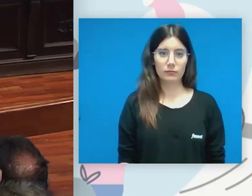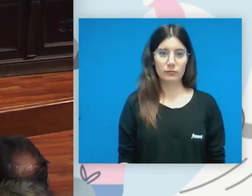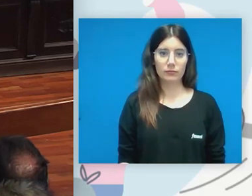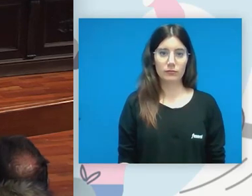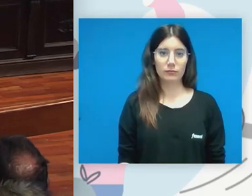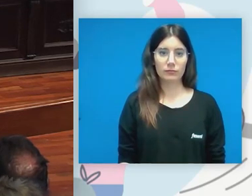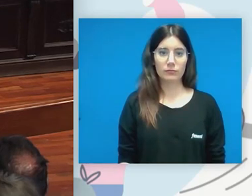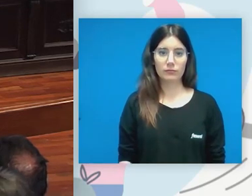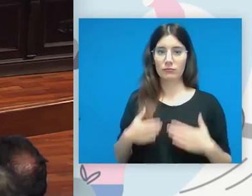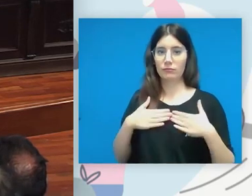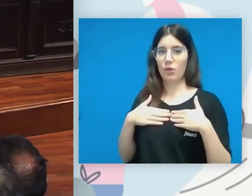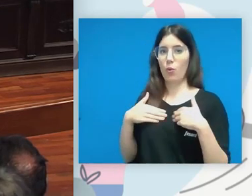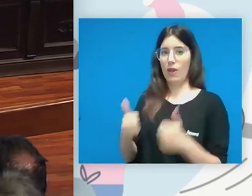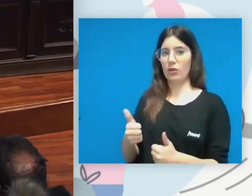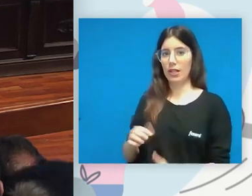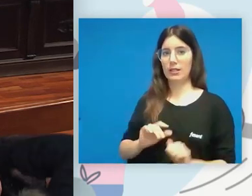Puedes empezar cuando quieras.